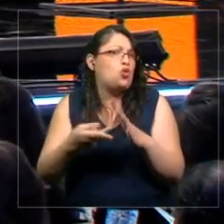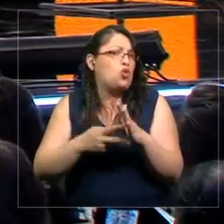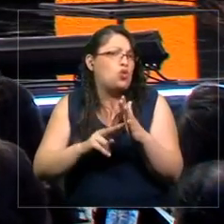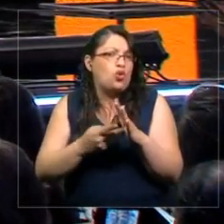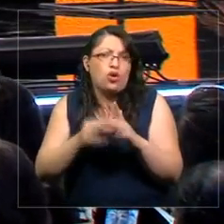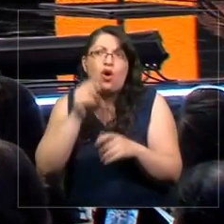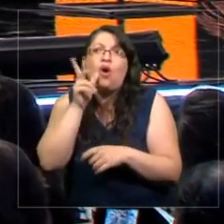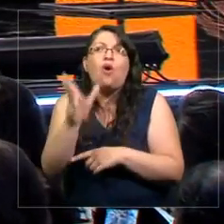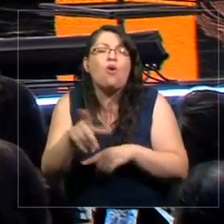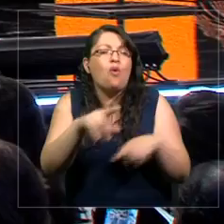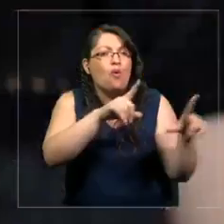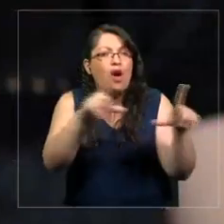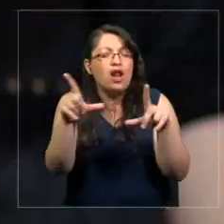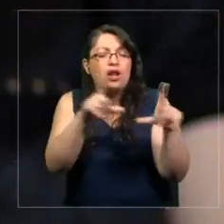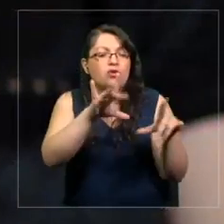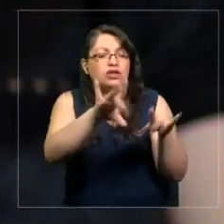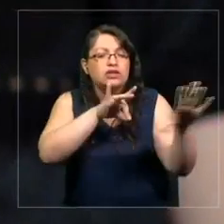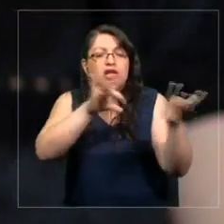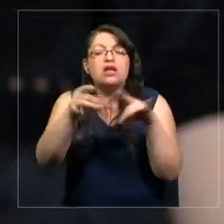pasaban o cuáles no?